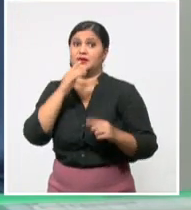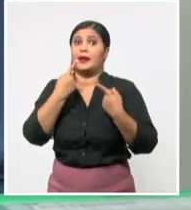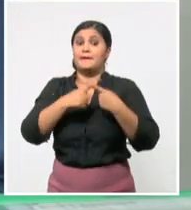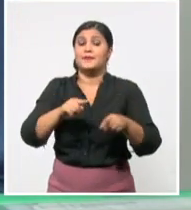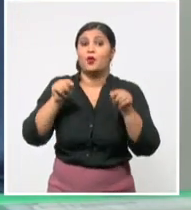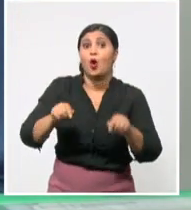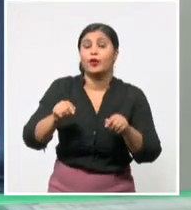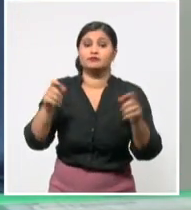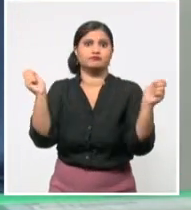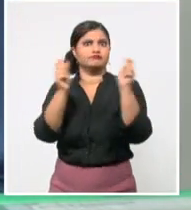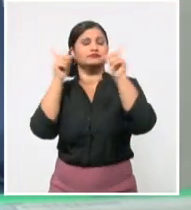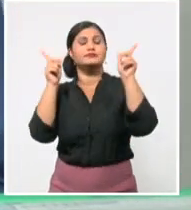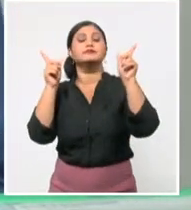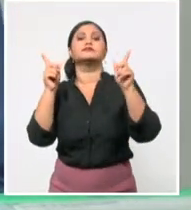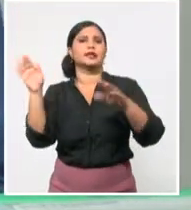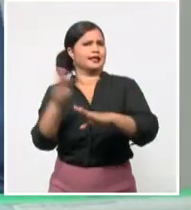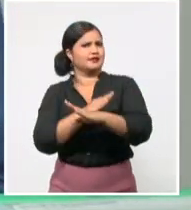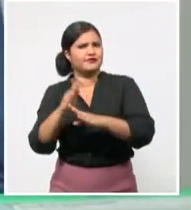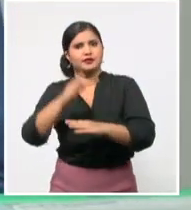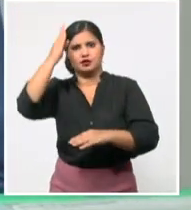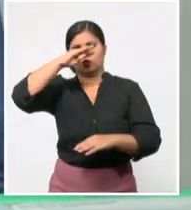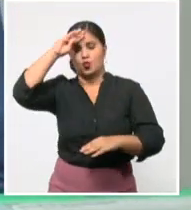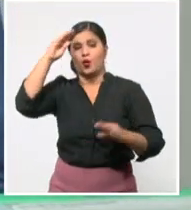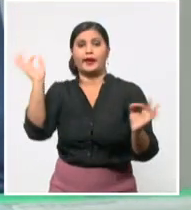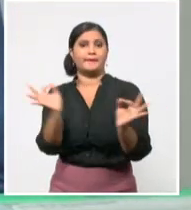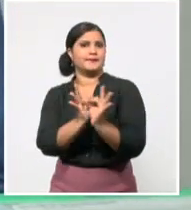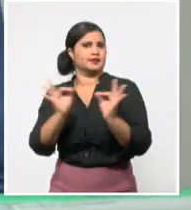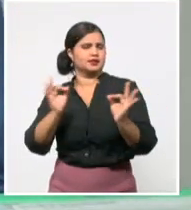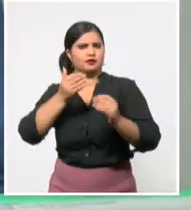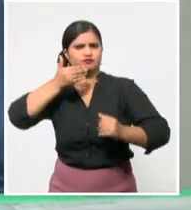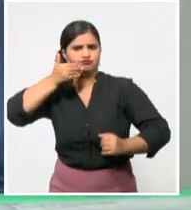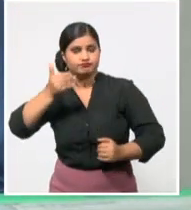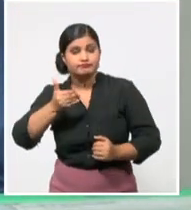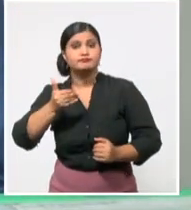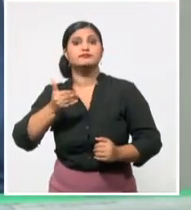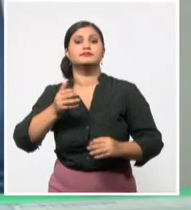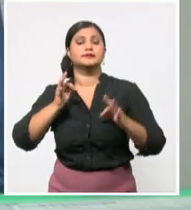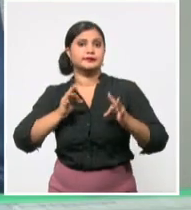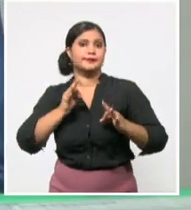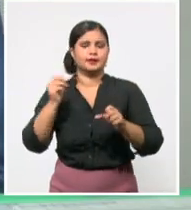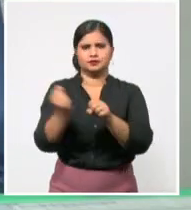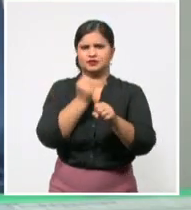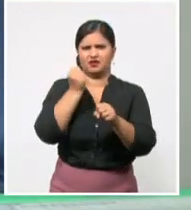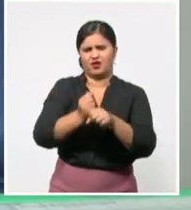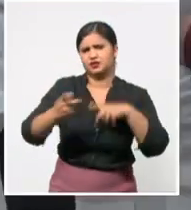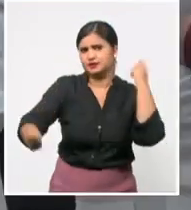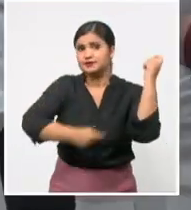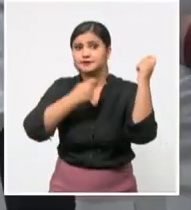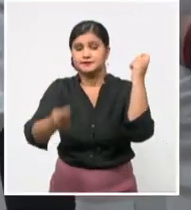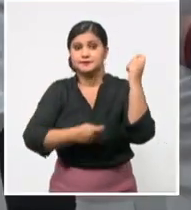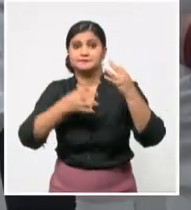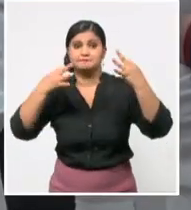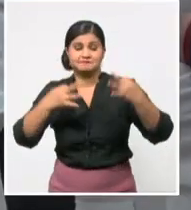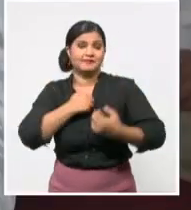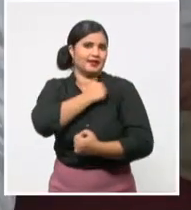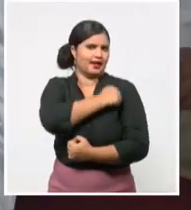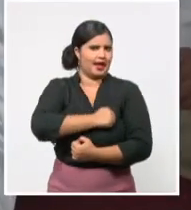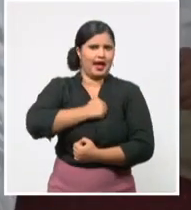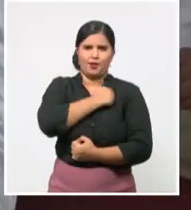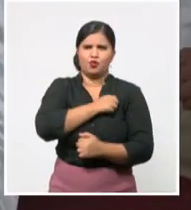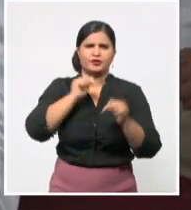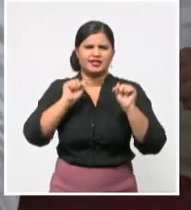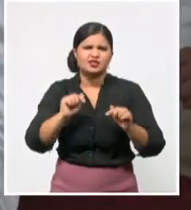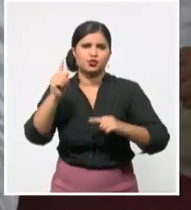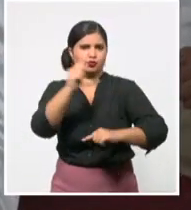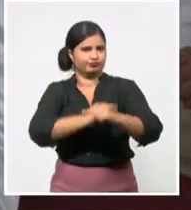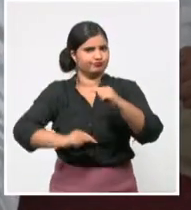tanto, yo creo que aquí hay una dosis de atención, una dosis también de aliento, una dosis de amor. Una amiga periodista